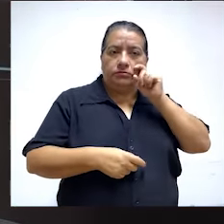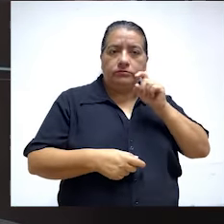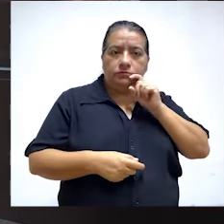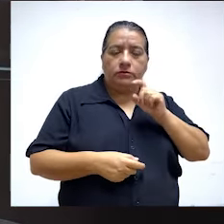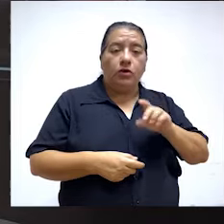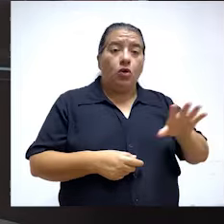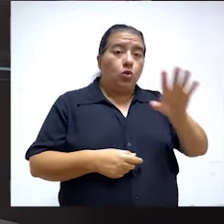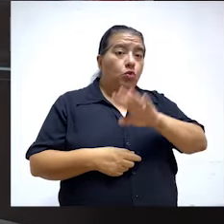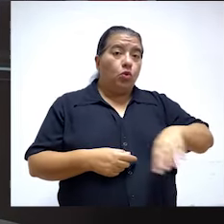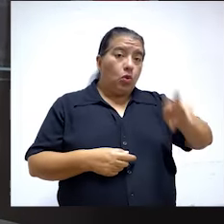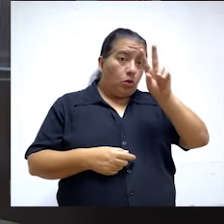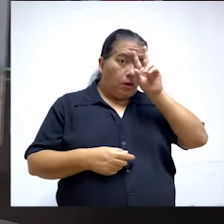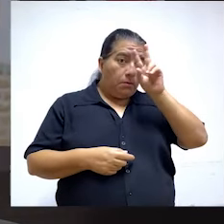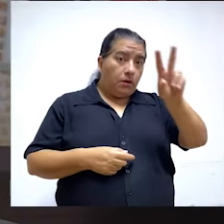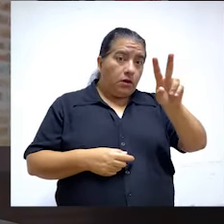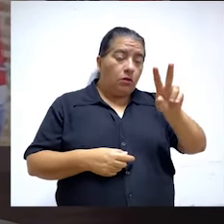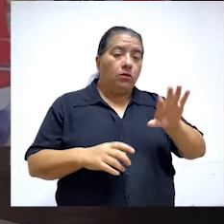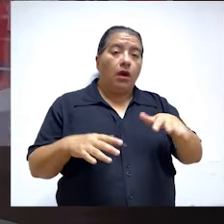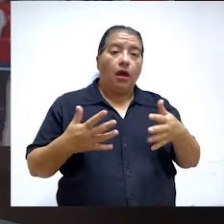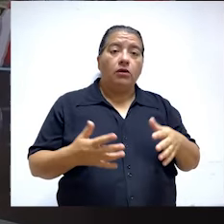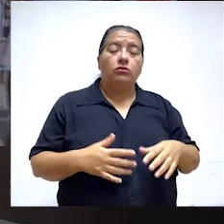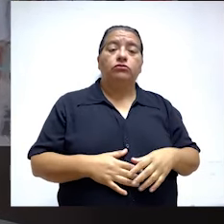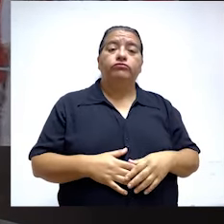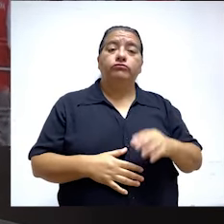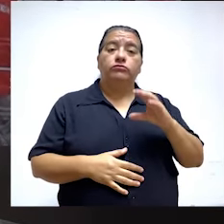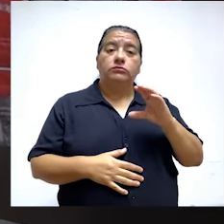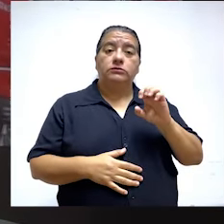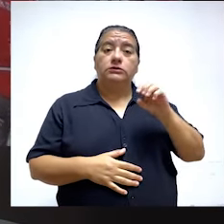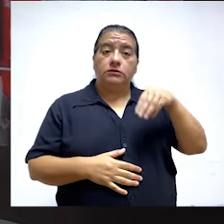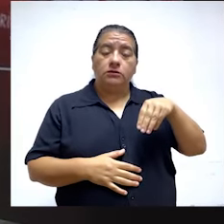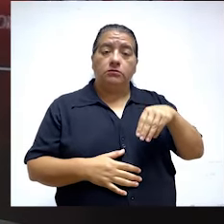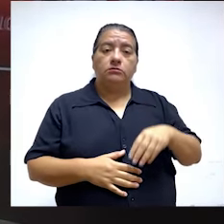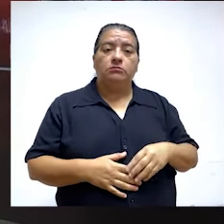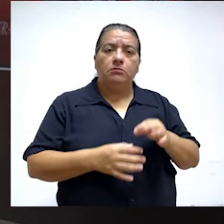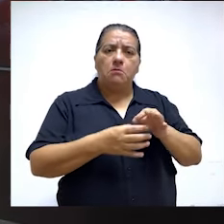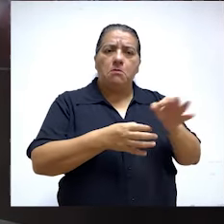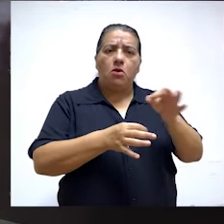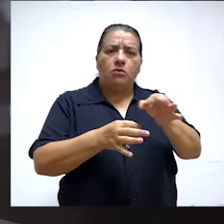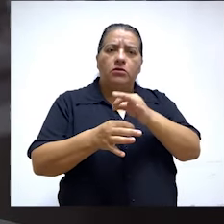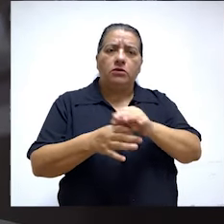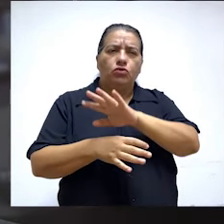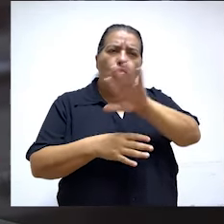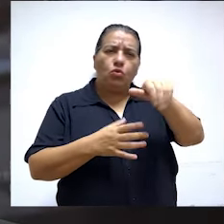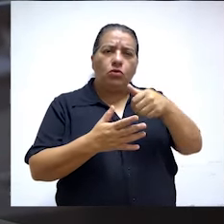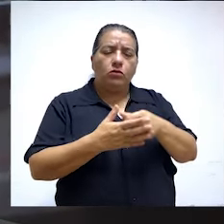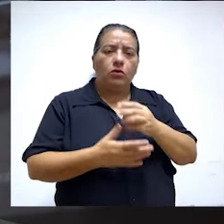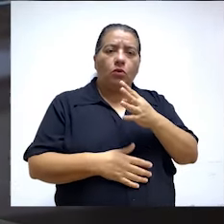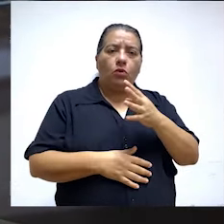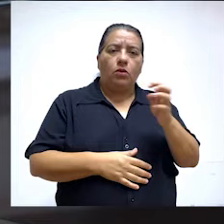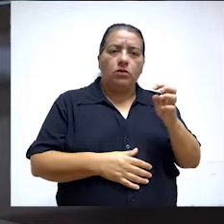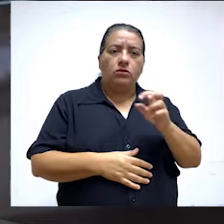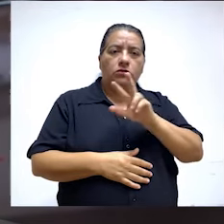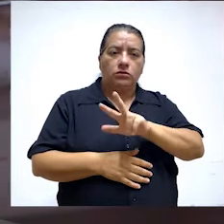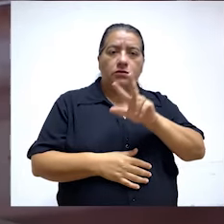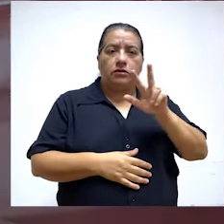de todo el país, en todas las provincias del país y son en total